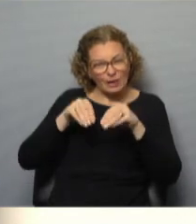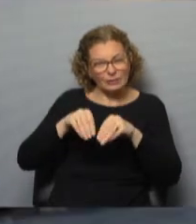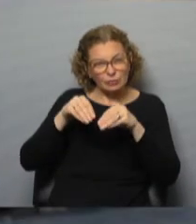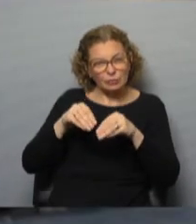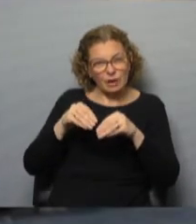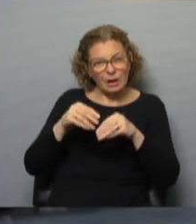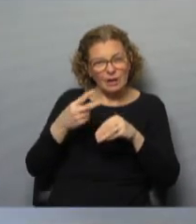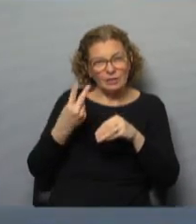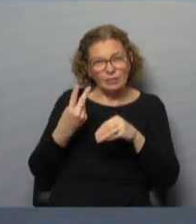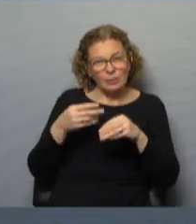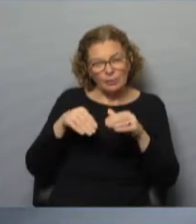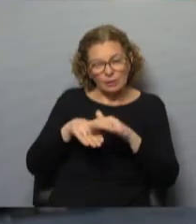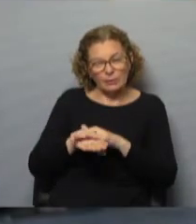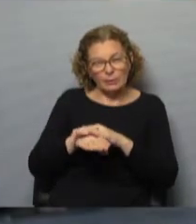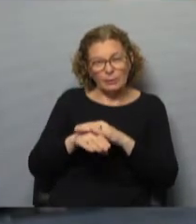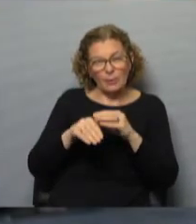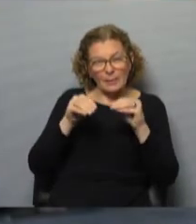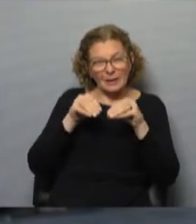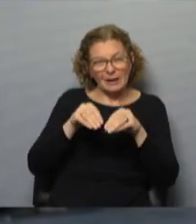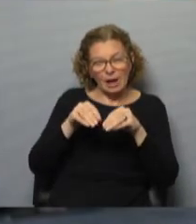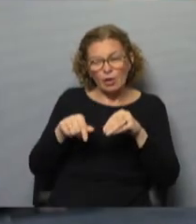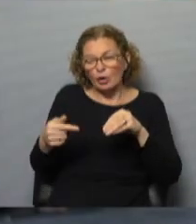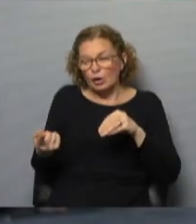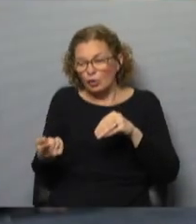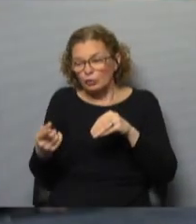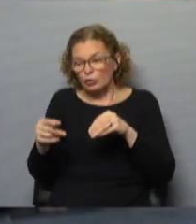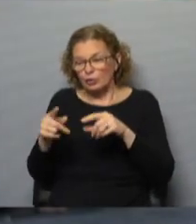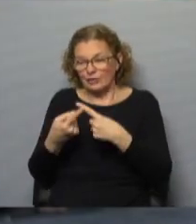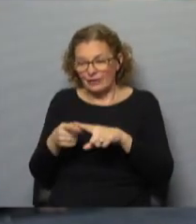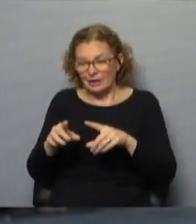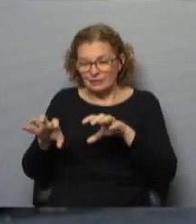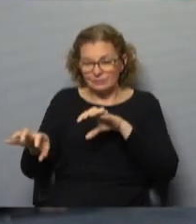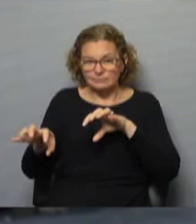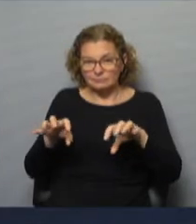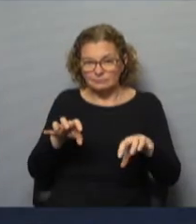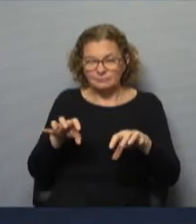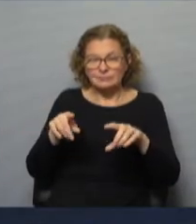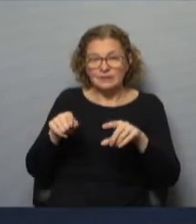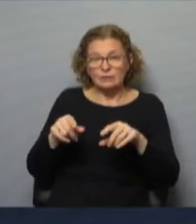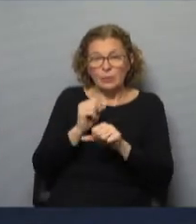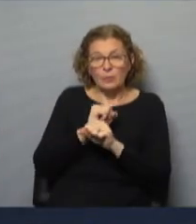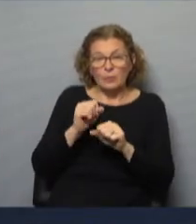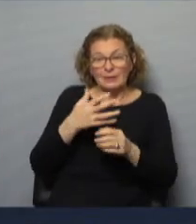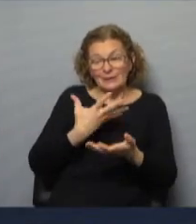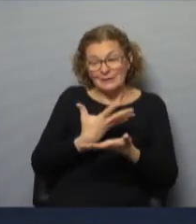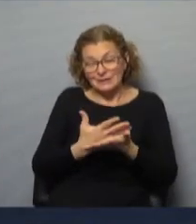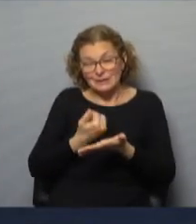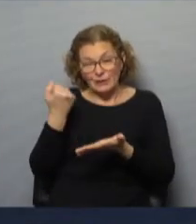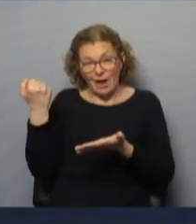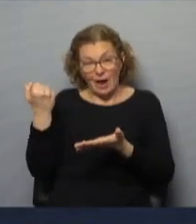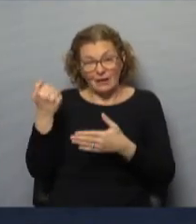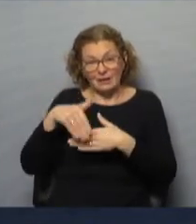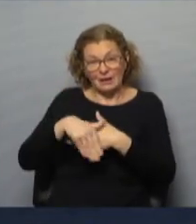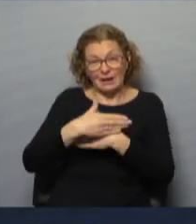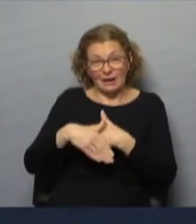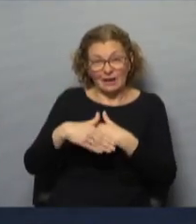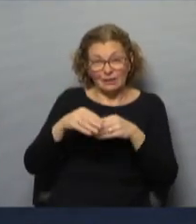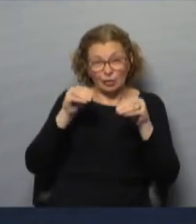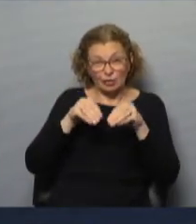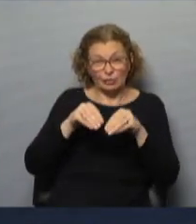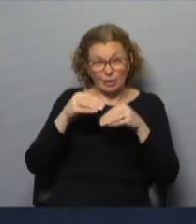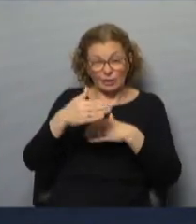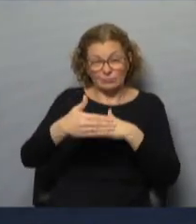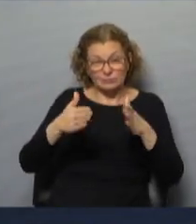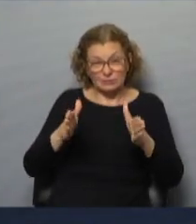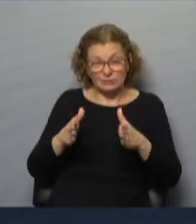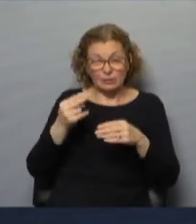separación por un lado el residuo mezclado y por otro lado el material reciclable y con eso poder retirar de la calle los contenedores metálicos